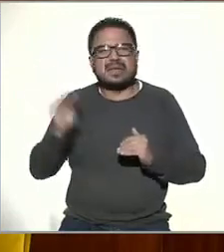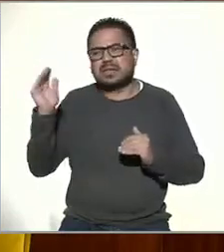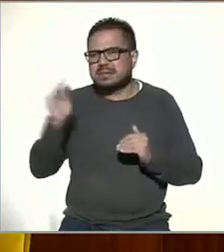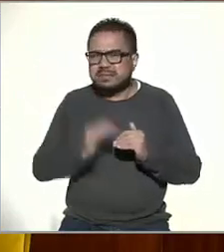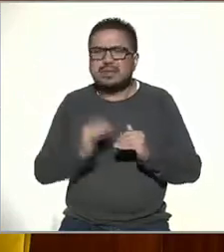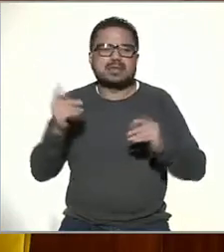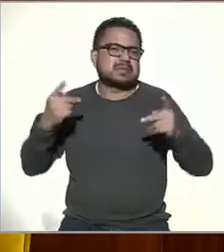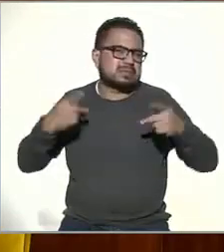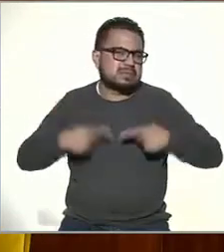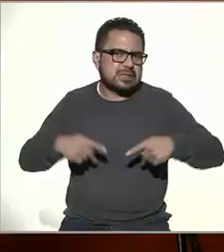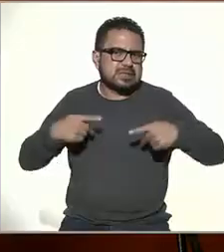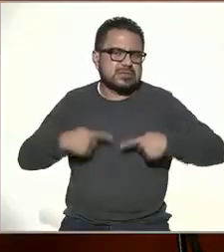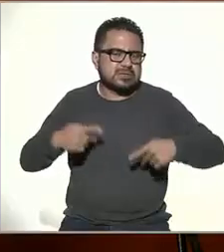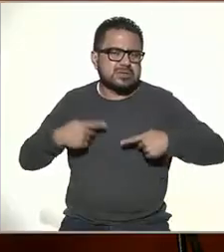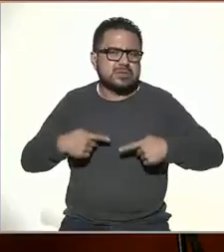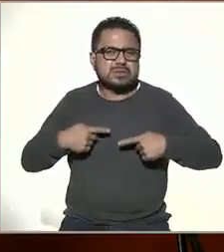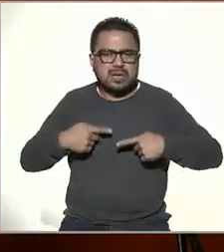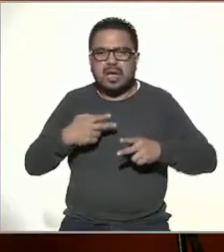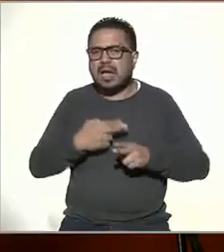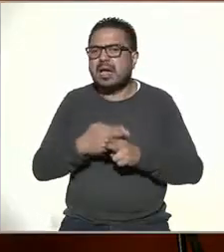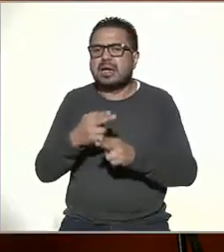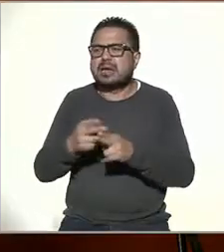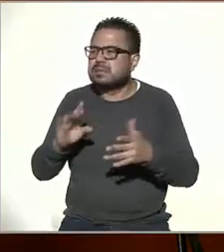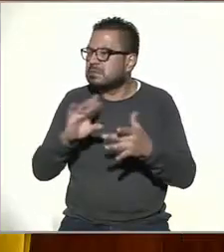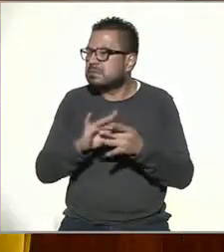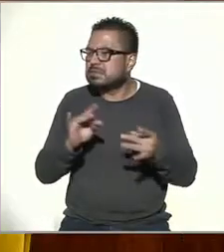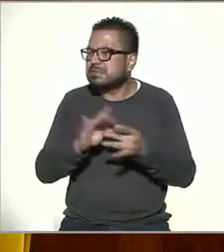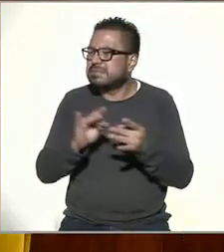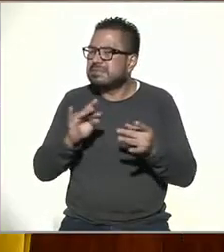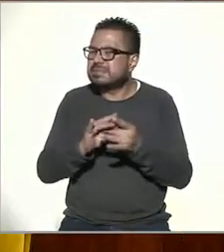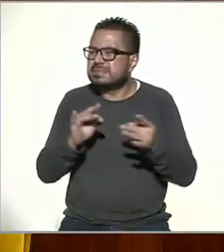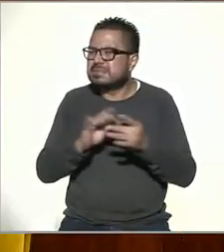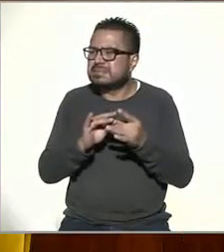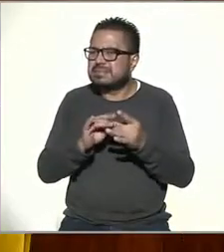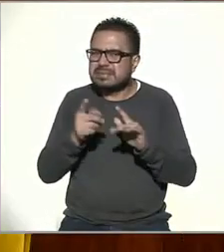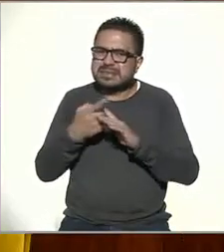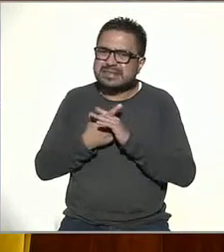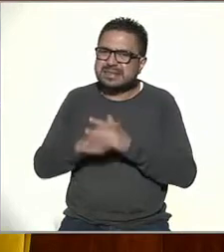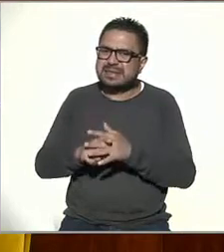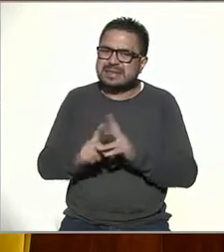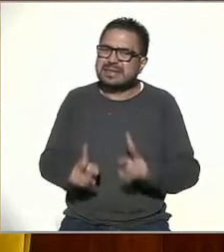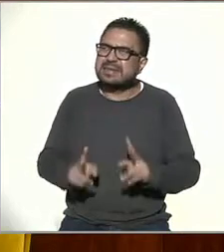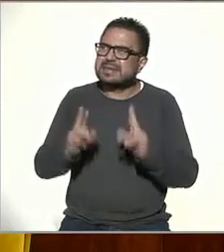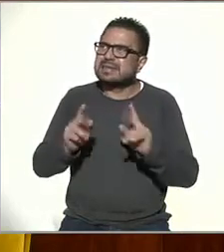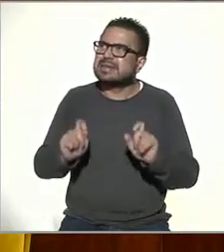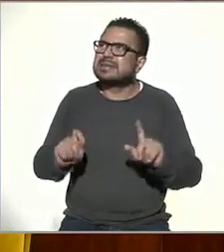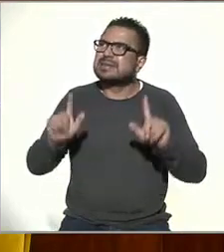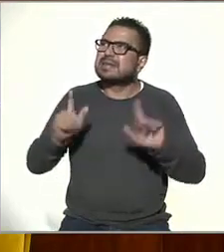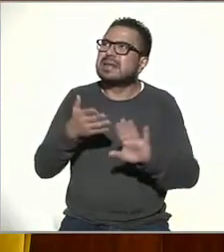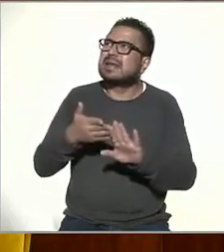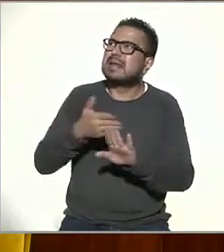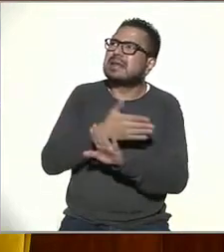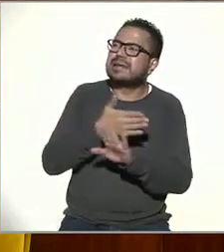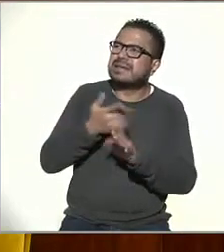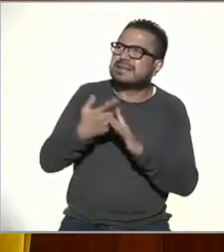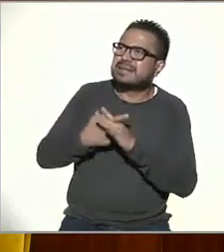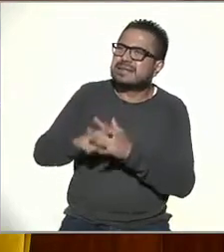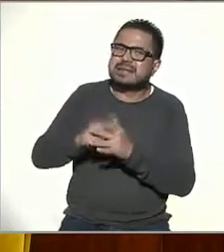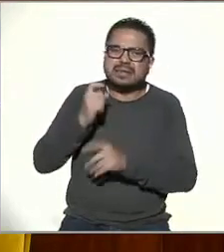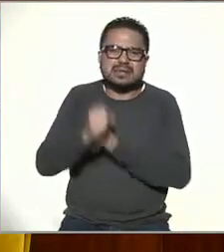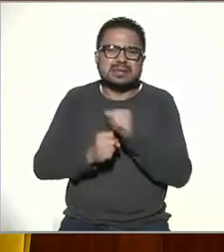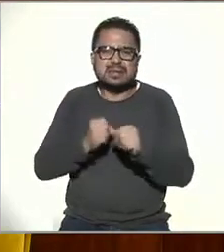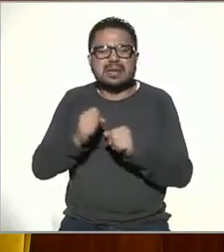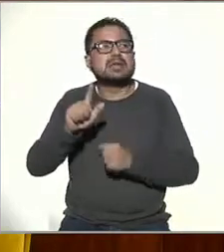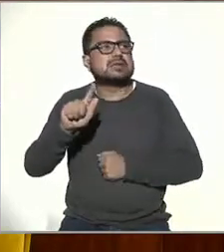y más personas. Hasta se comentaba en el corte, antes del corte, del 72